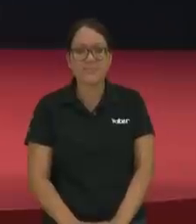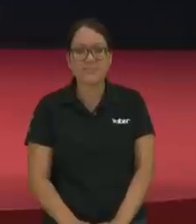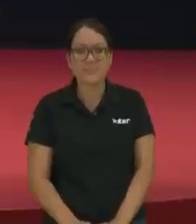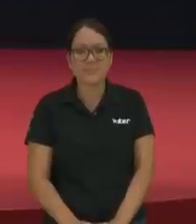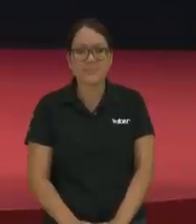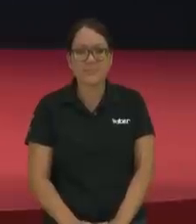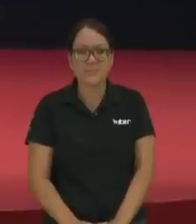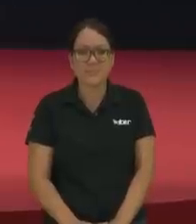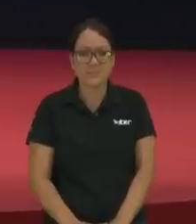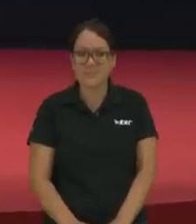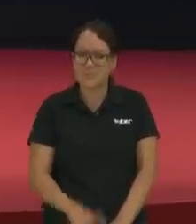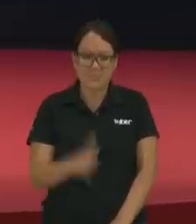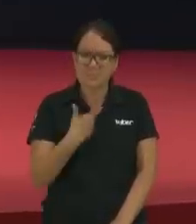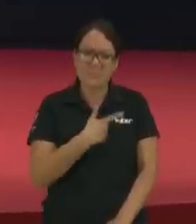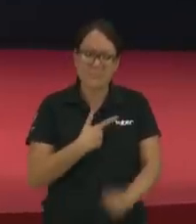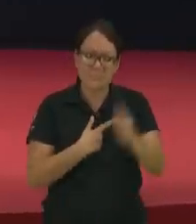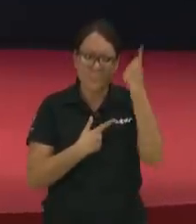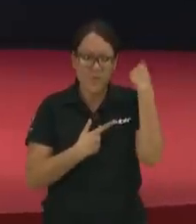no hombre somos buenos hombres